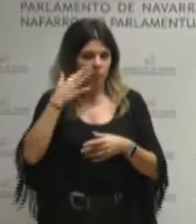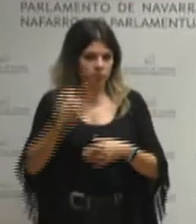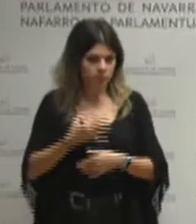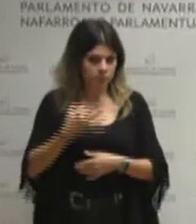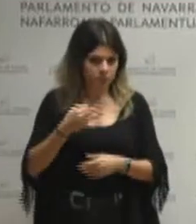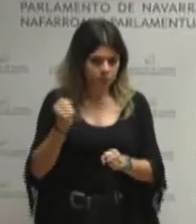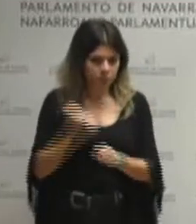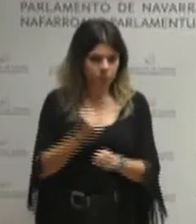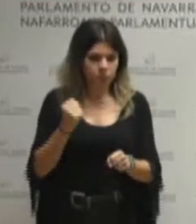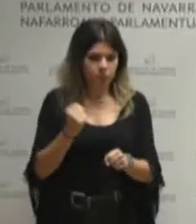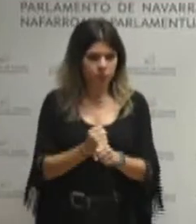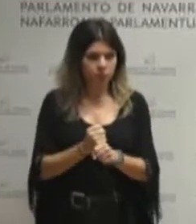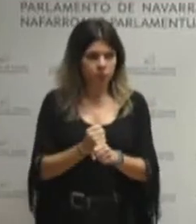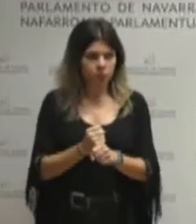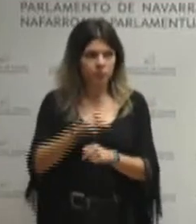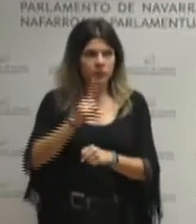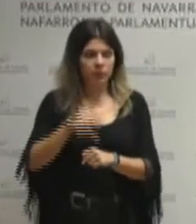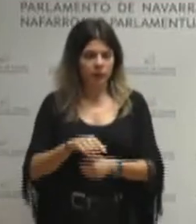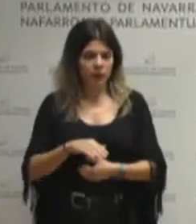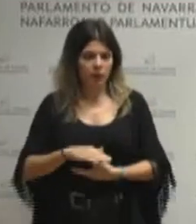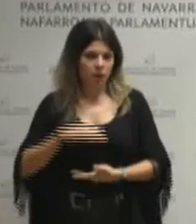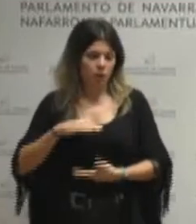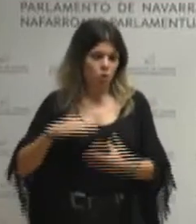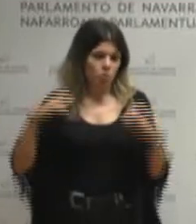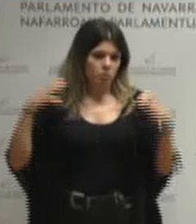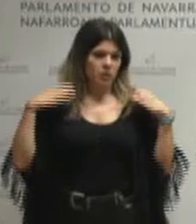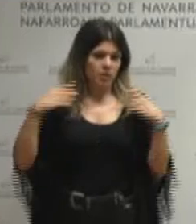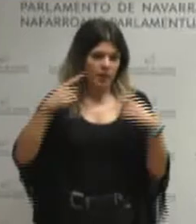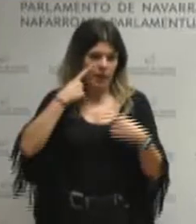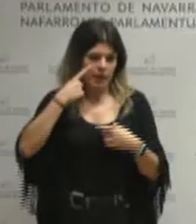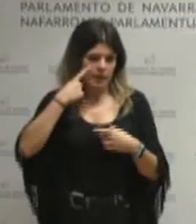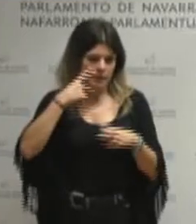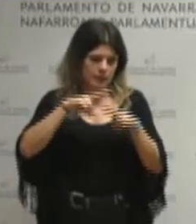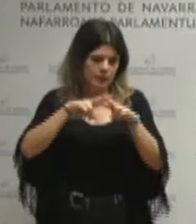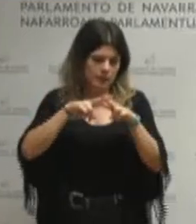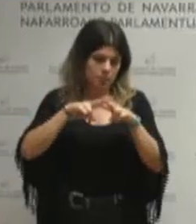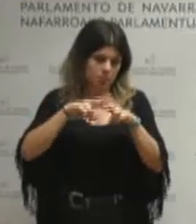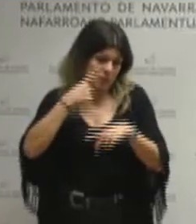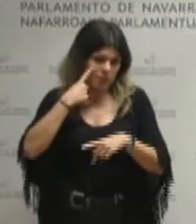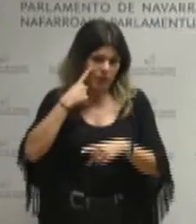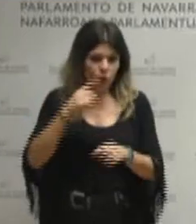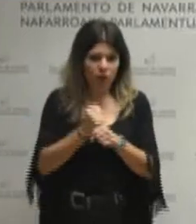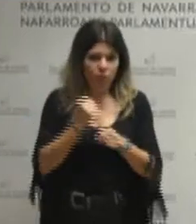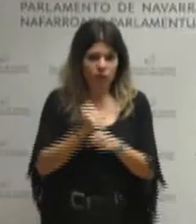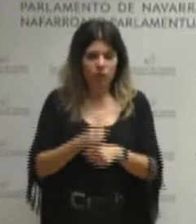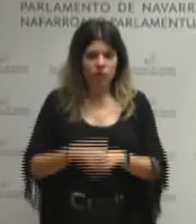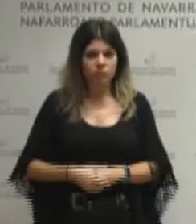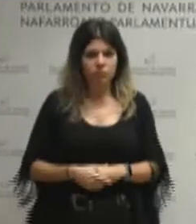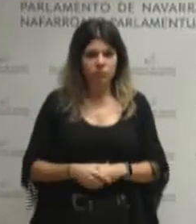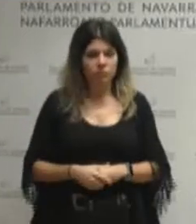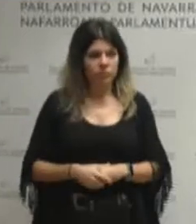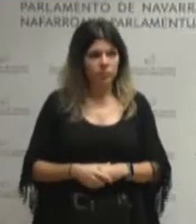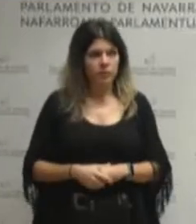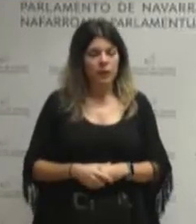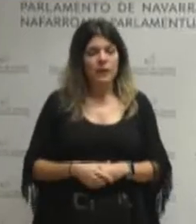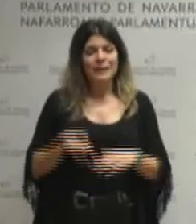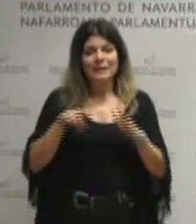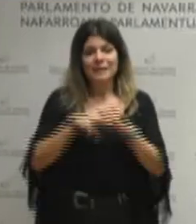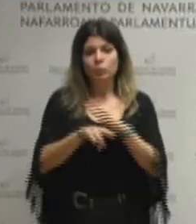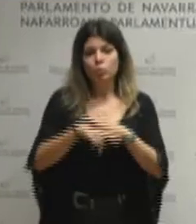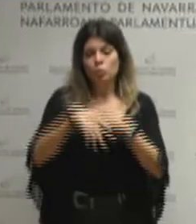laborales y la competencia en inspección laboral como tenemos los recursos de atención